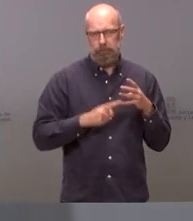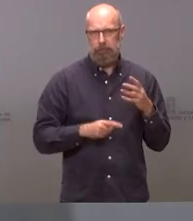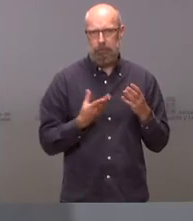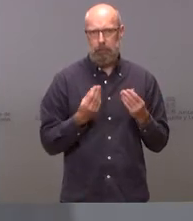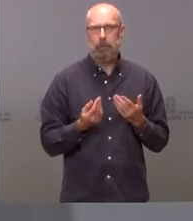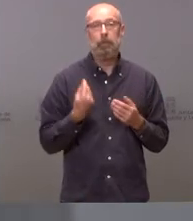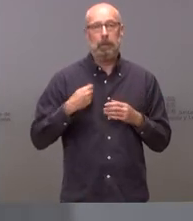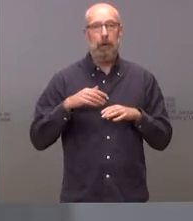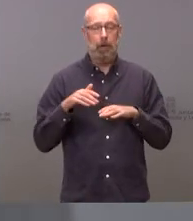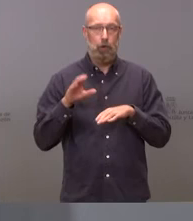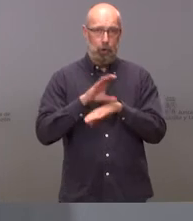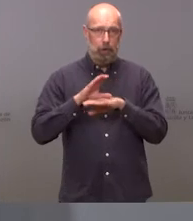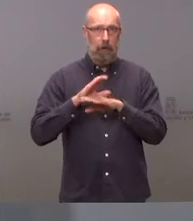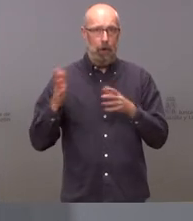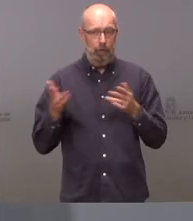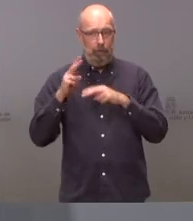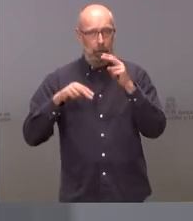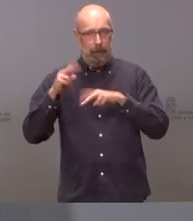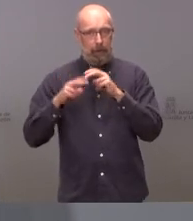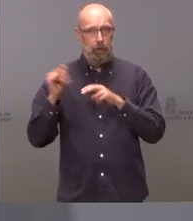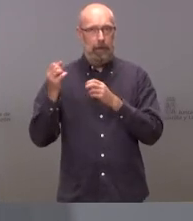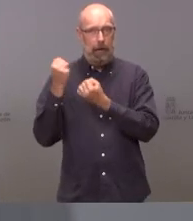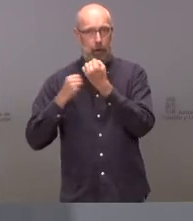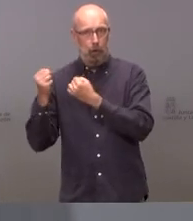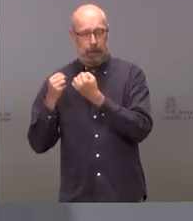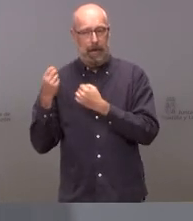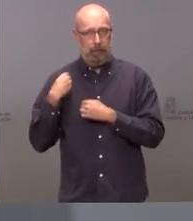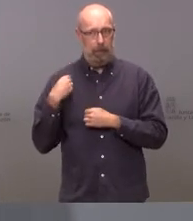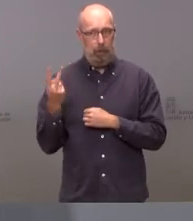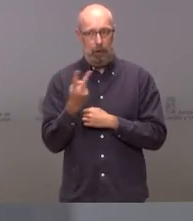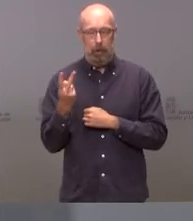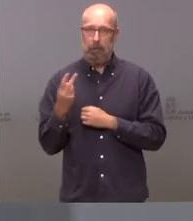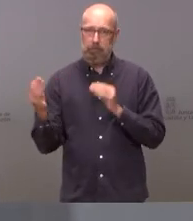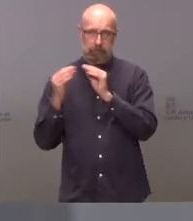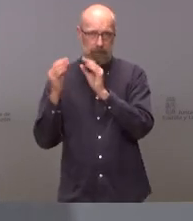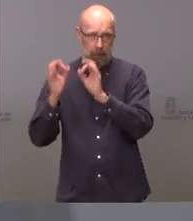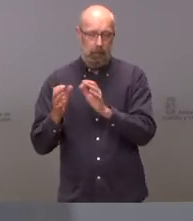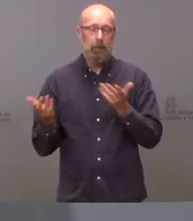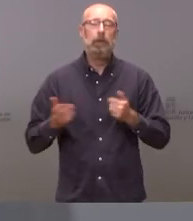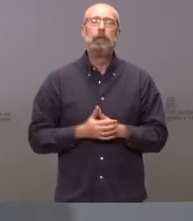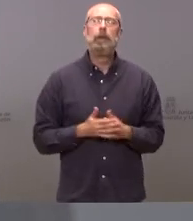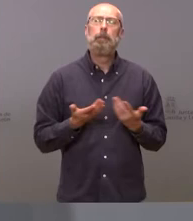como el de Economía con los que hemos hecho el repaso esta mañana lo pueden decir pero básicamente